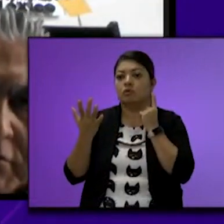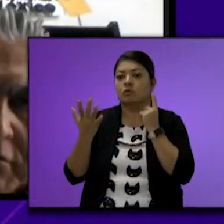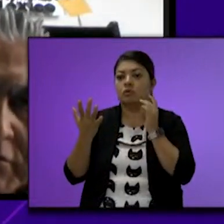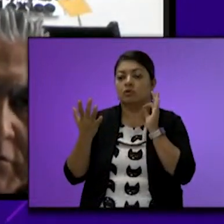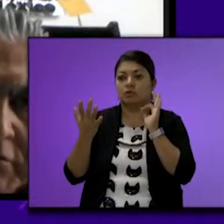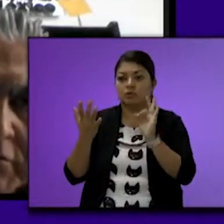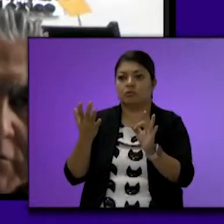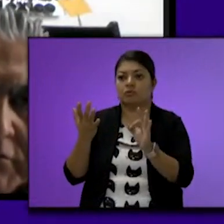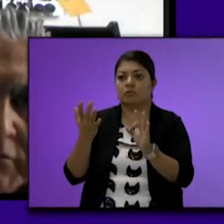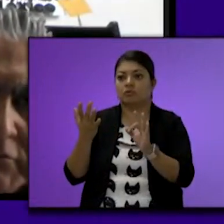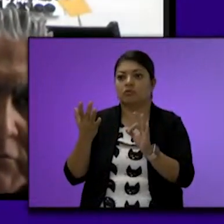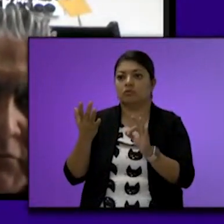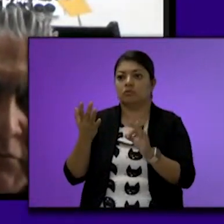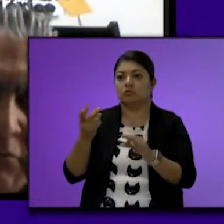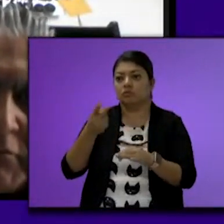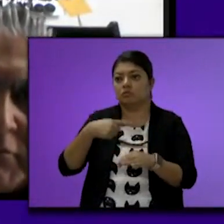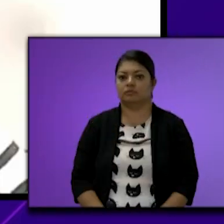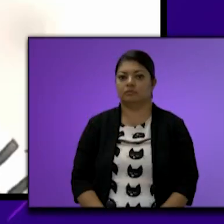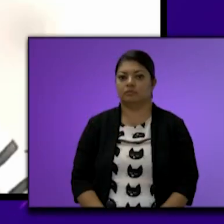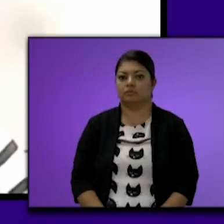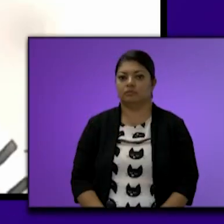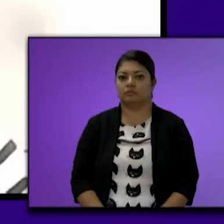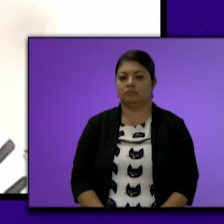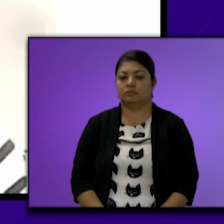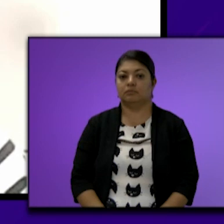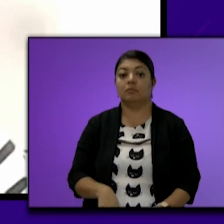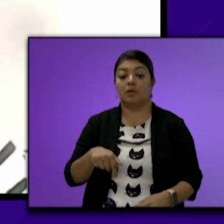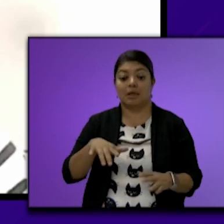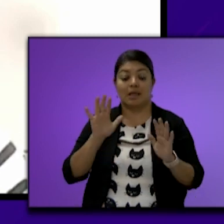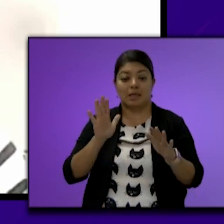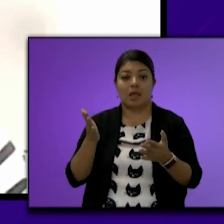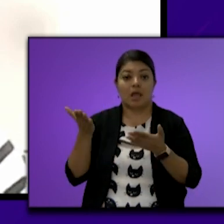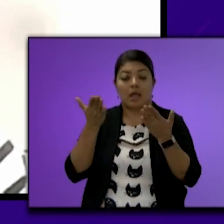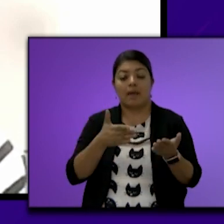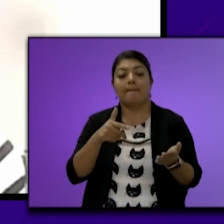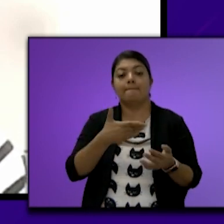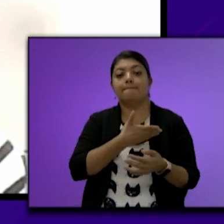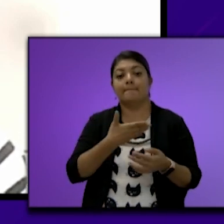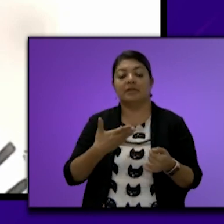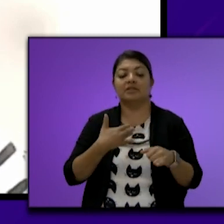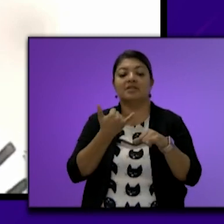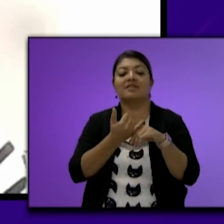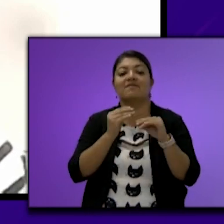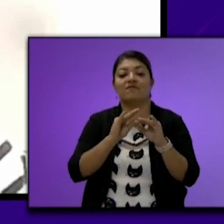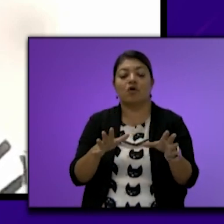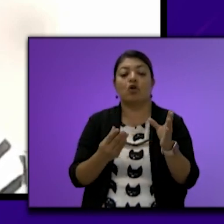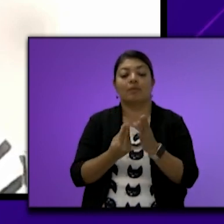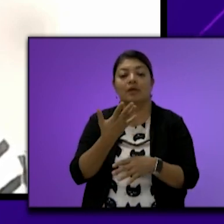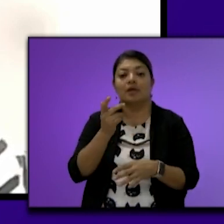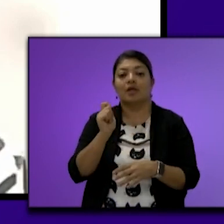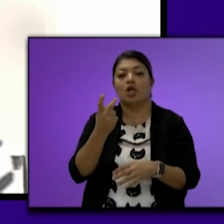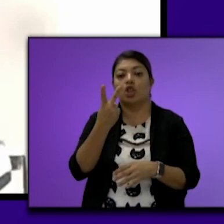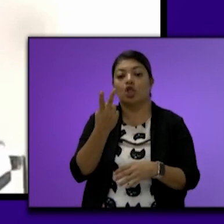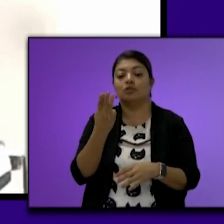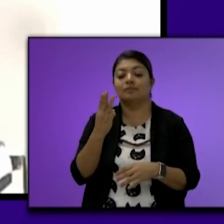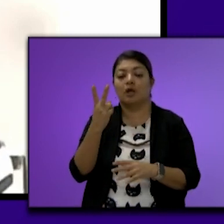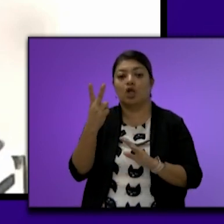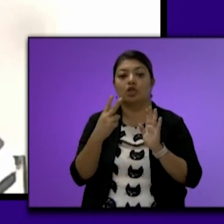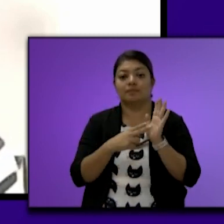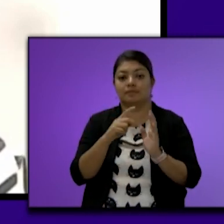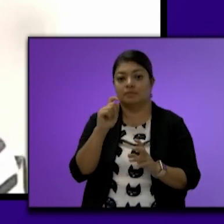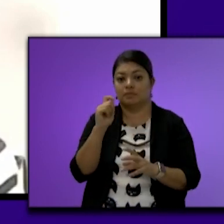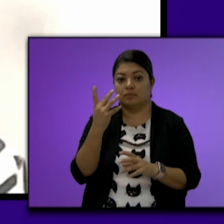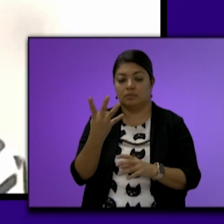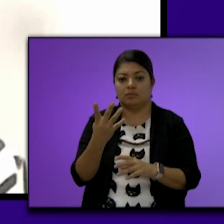seis Que ha llegado a esta presidencia El informe actualizado al día 2 de mayo del año 2024